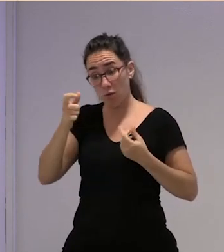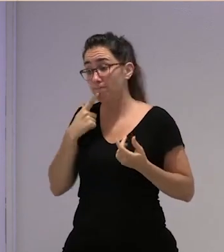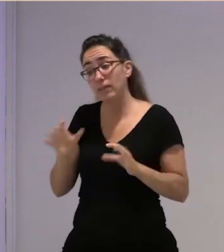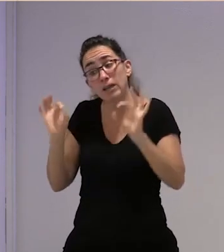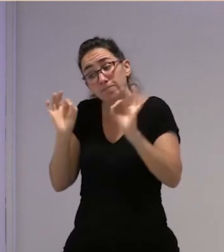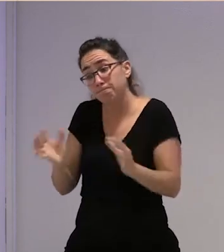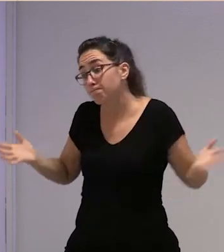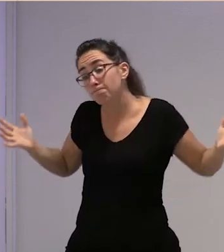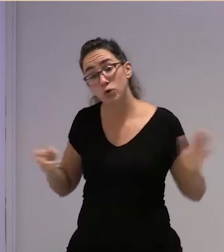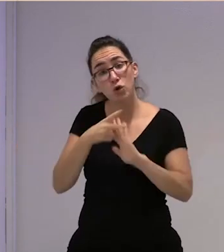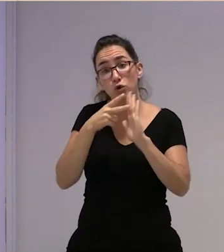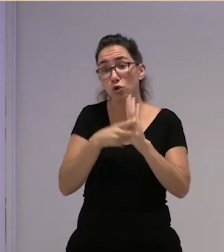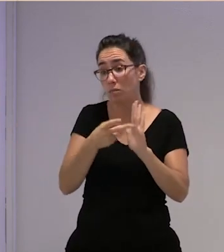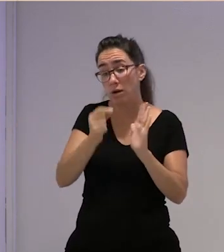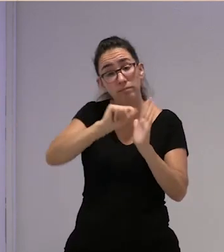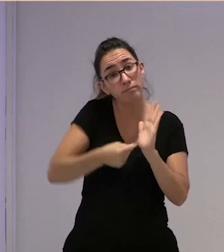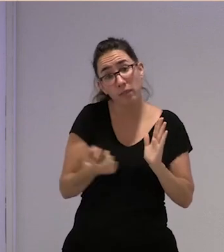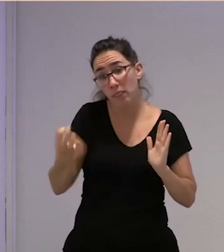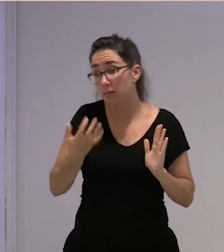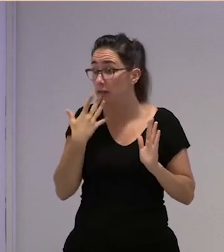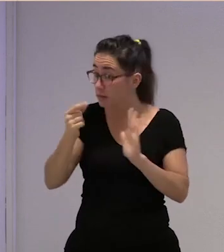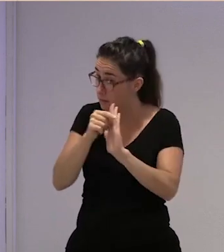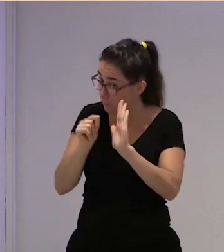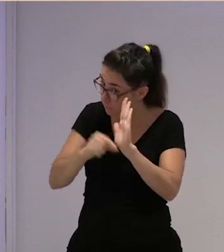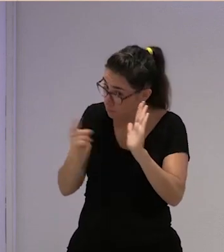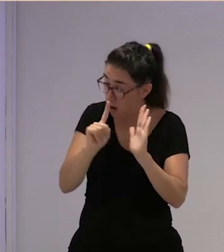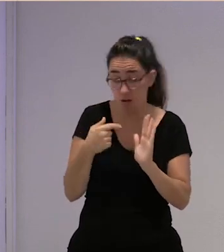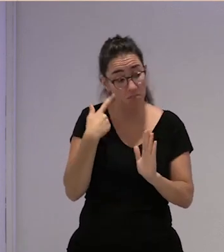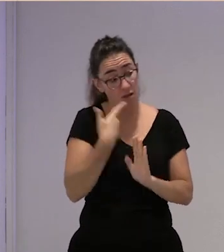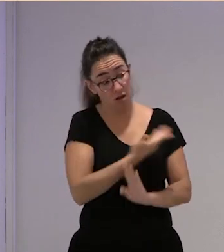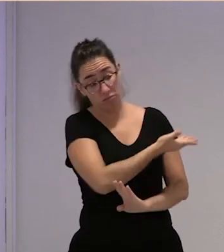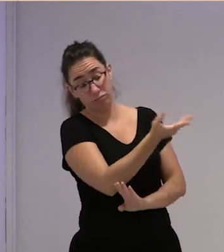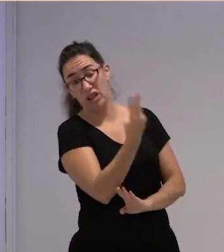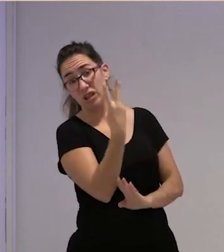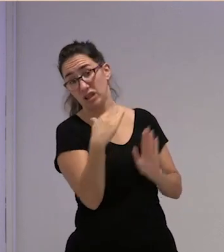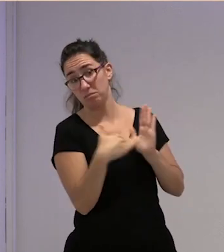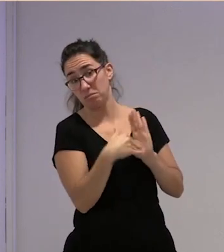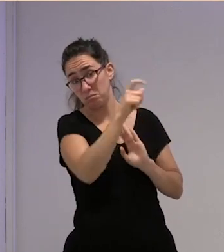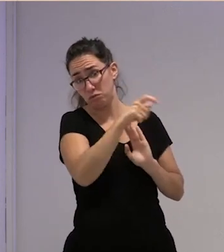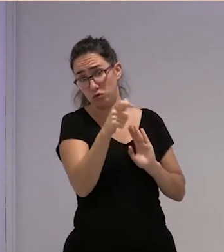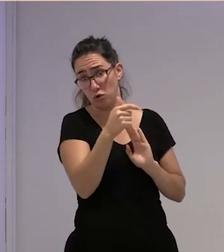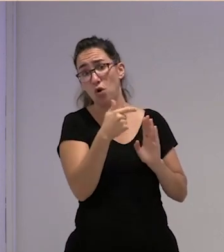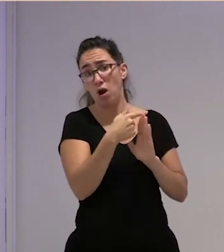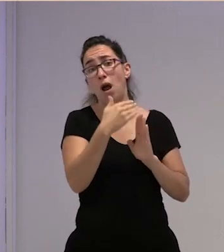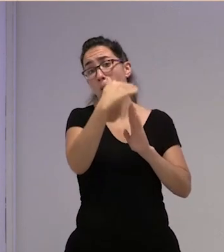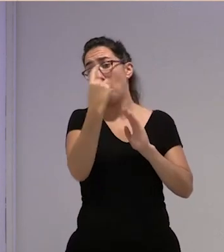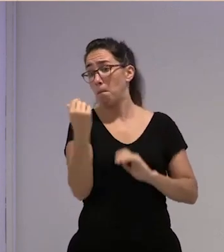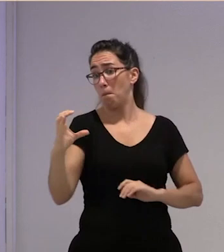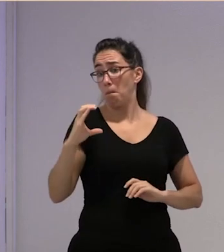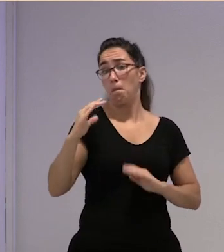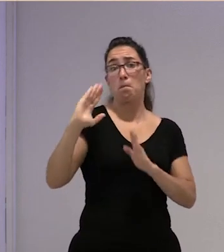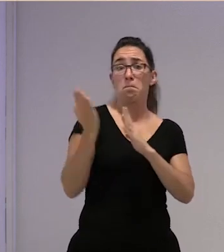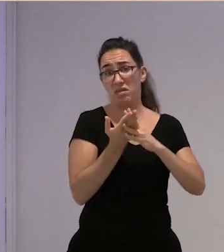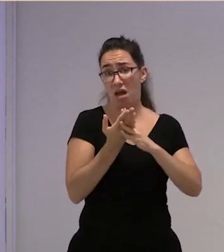lo que hay y esta norma es la que tiene que firmar y si no la firma ahí tengo a 3.000 personas que la van a hacer por la mitad del dinero que tú entonces